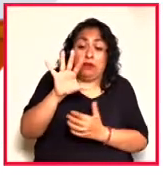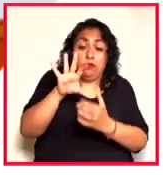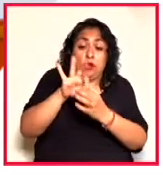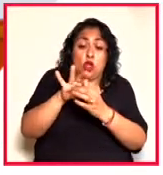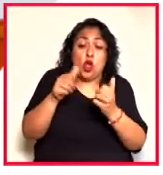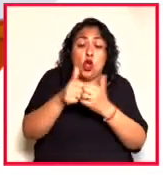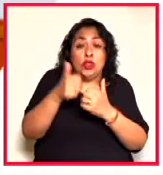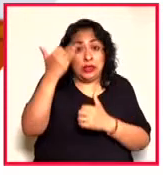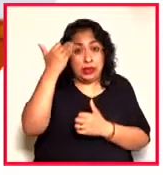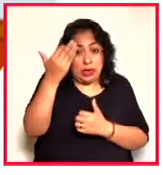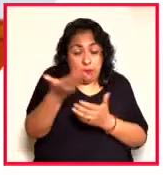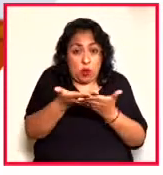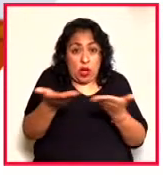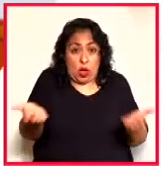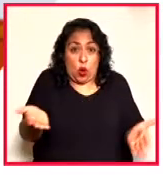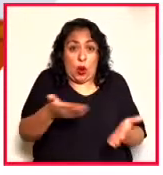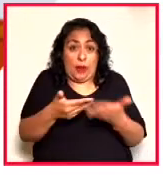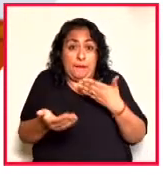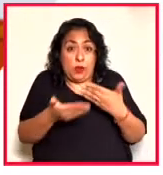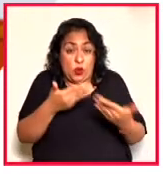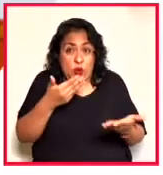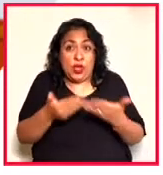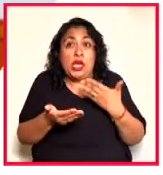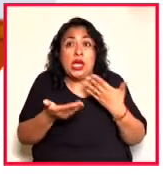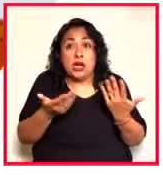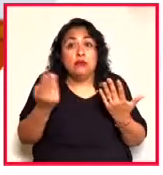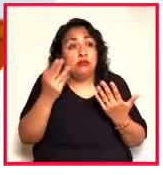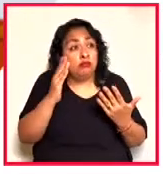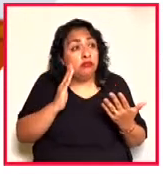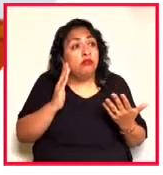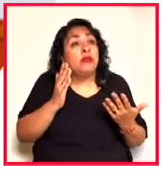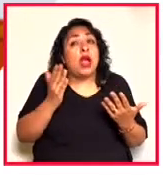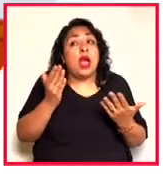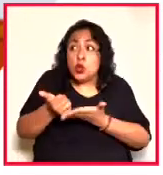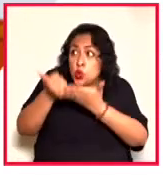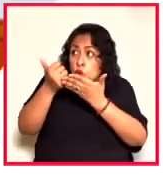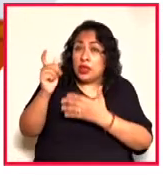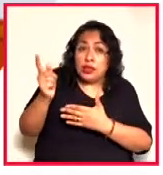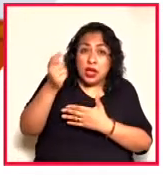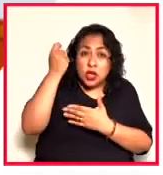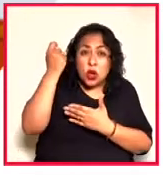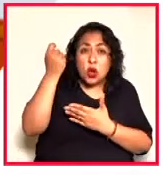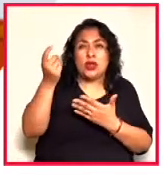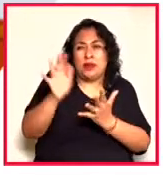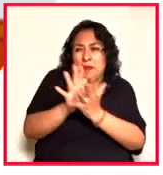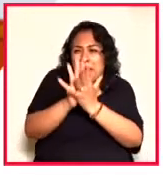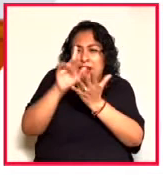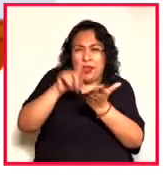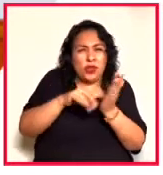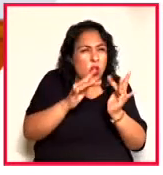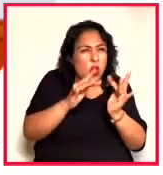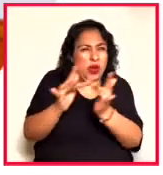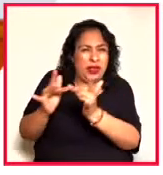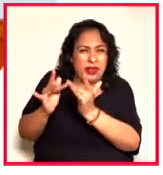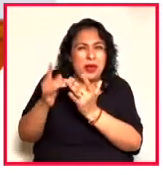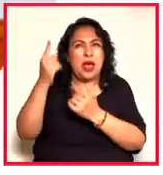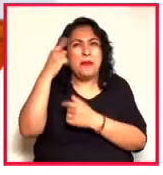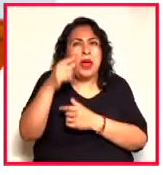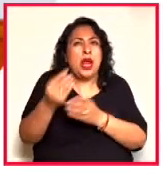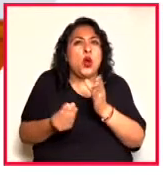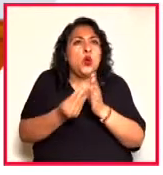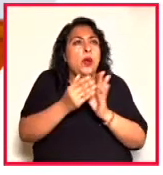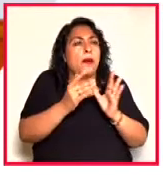habrá de acudir a las herramientas de la tecnología y de lo interactivo, de la hiperconectividad, para crear este nuevo lazo, este